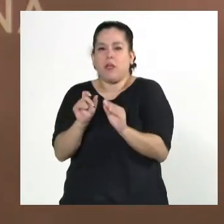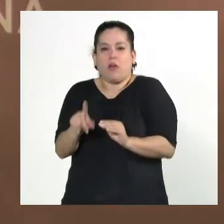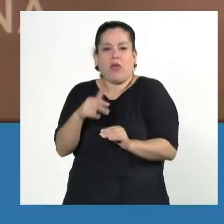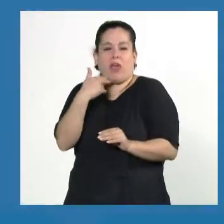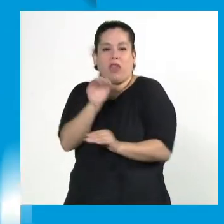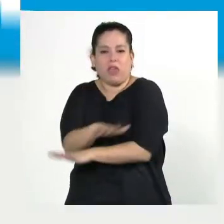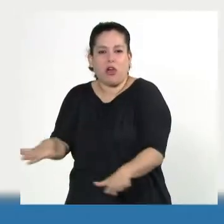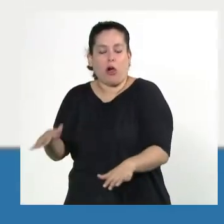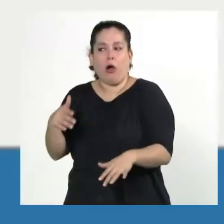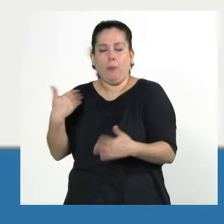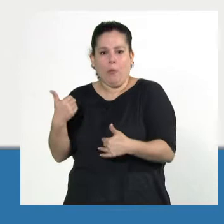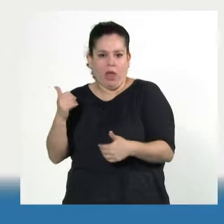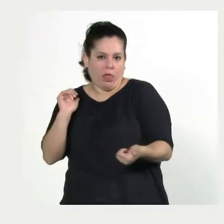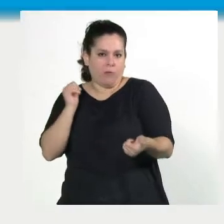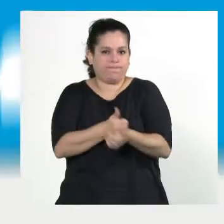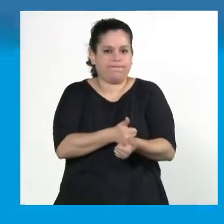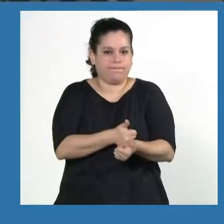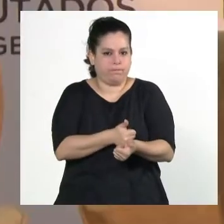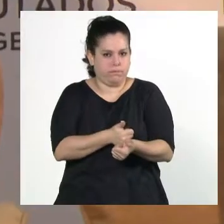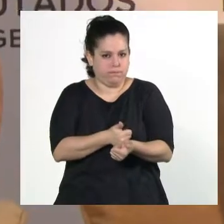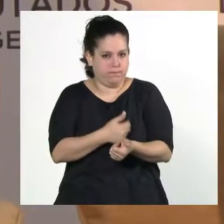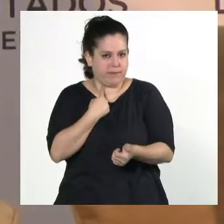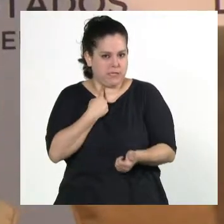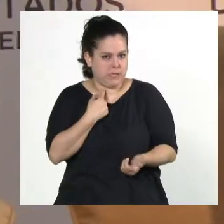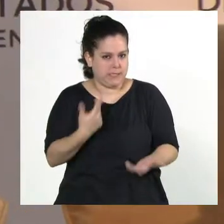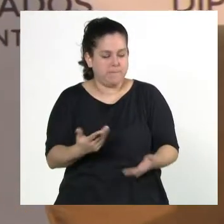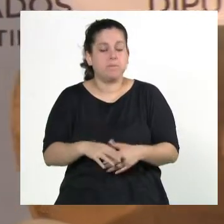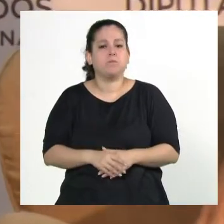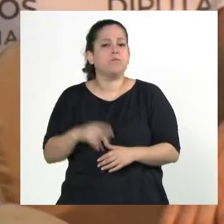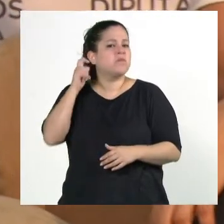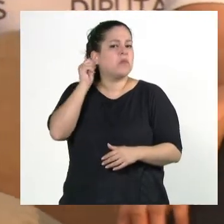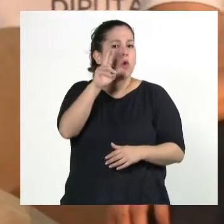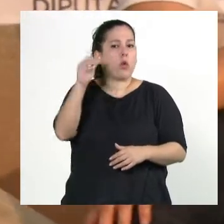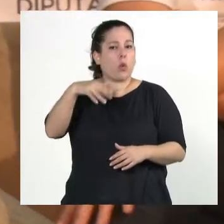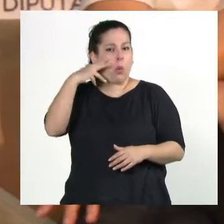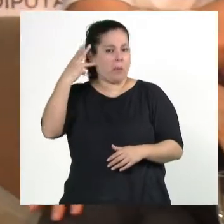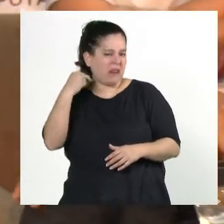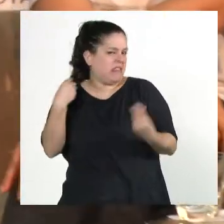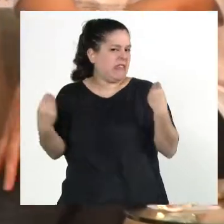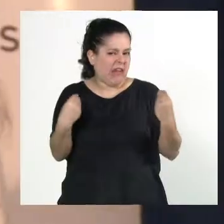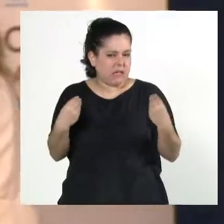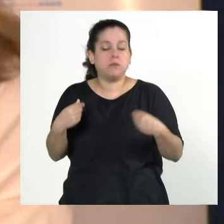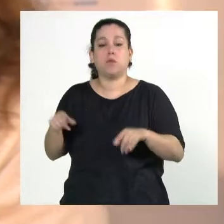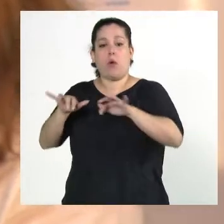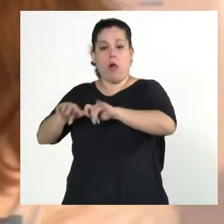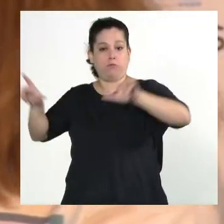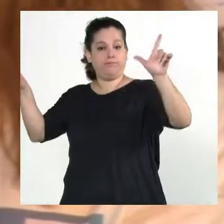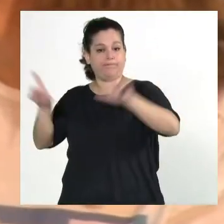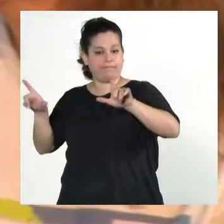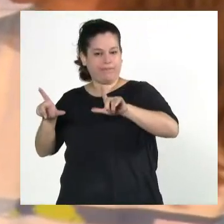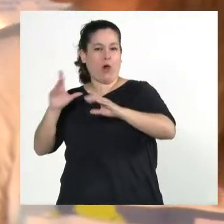de este flagelo. El grooming es el acoso sexual mediante el uso de las tecnologías de la información y la